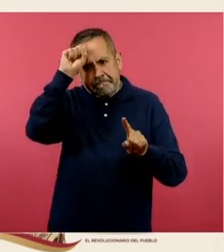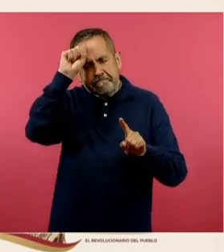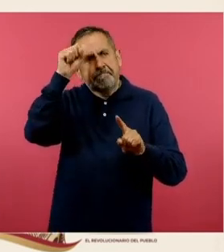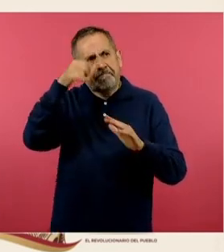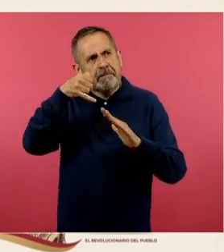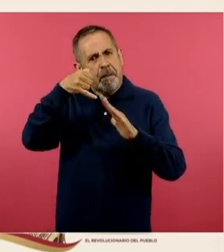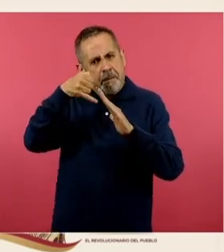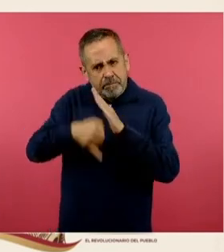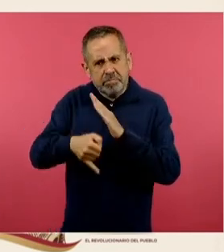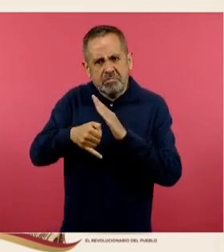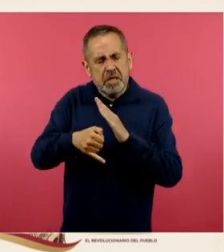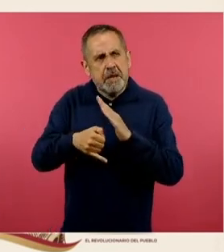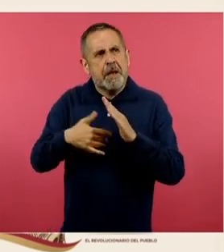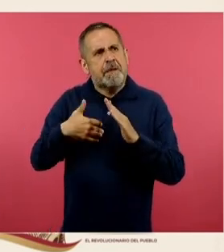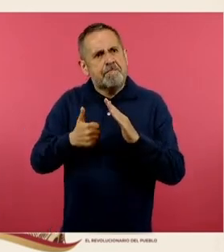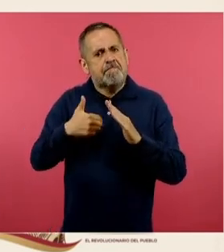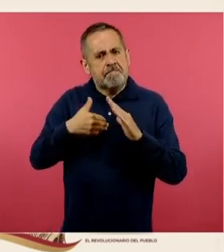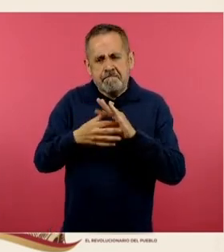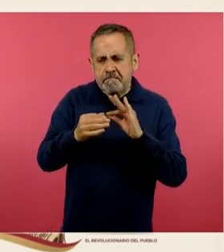aplican en los proyectos.